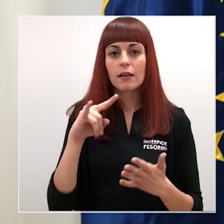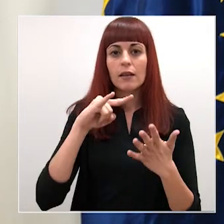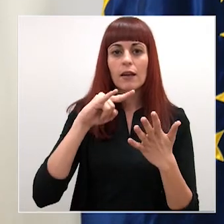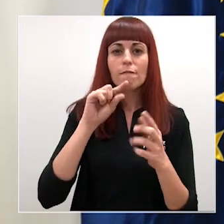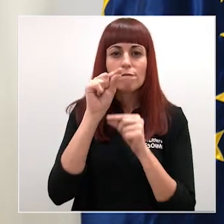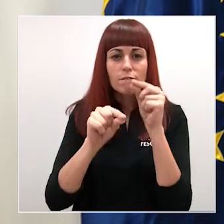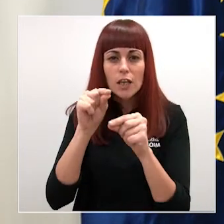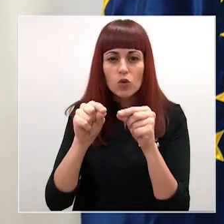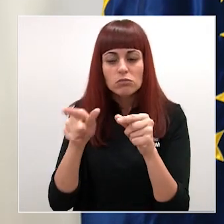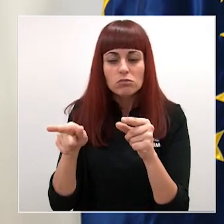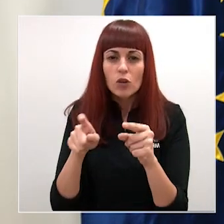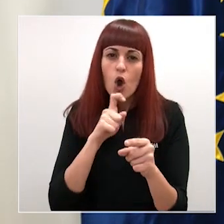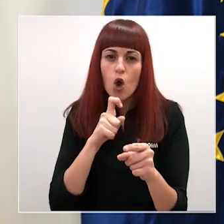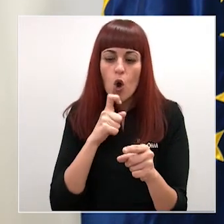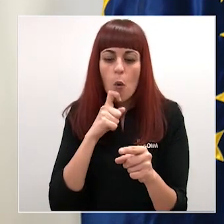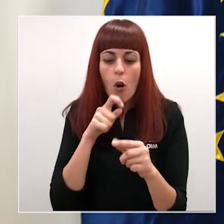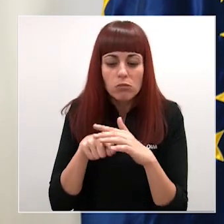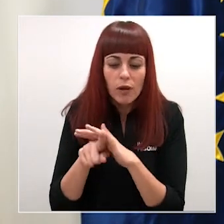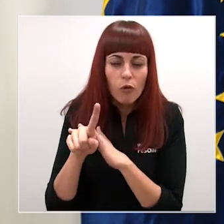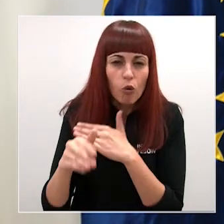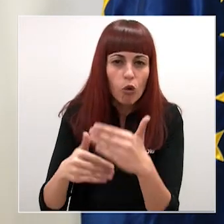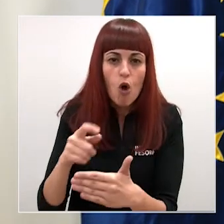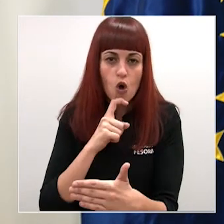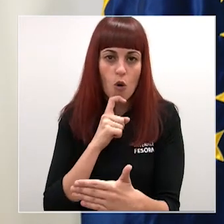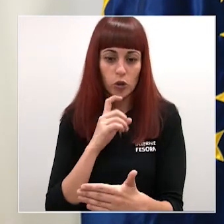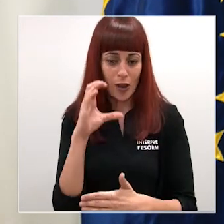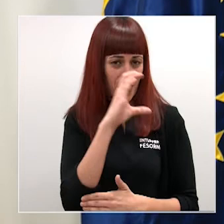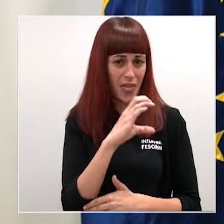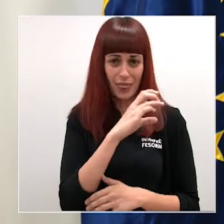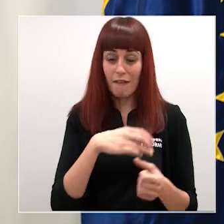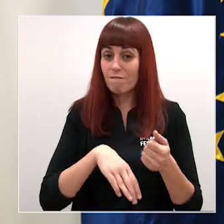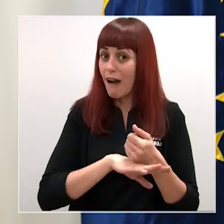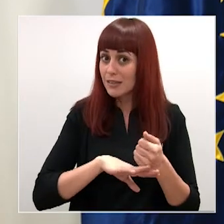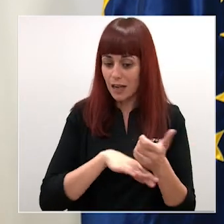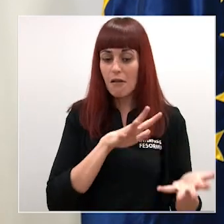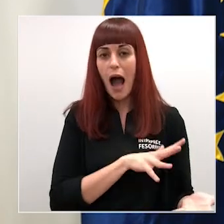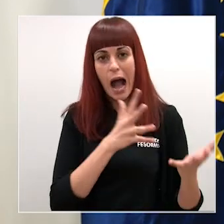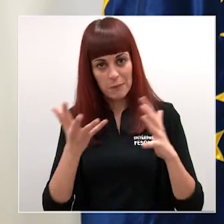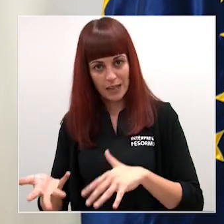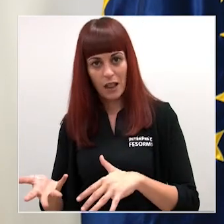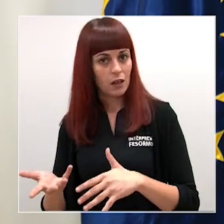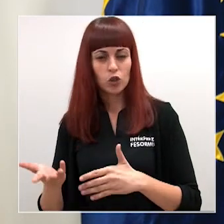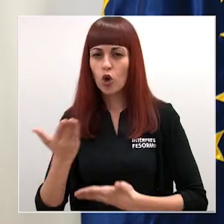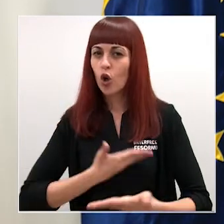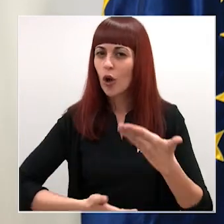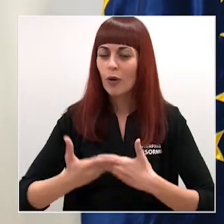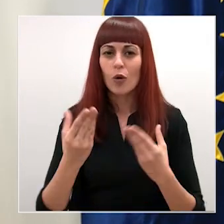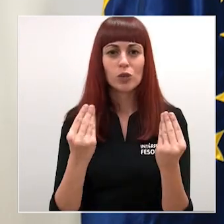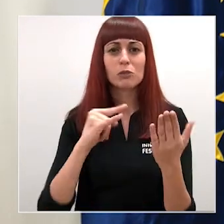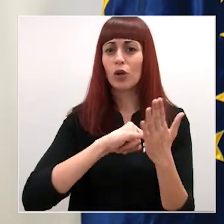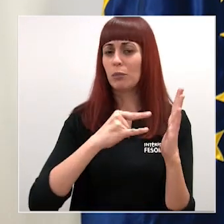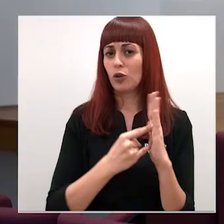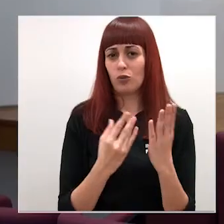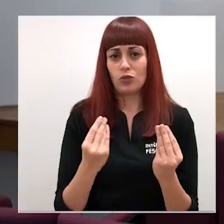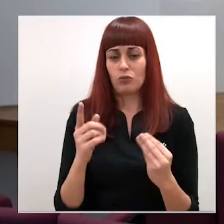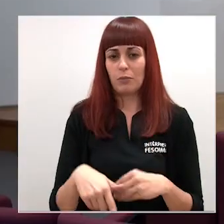virus para poder avanzar en tratamiento entonces bueno desde ciencia aplicada hasta ciencia básica muchísima colaboración y proyectos de los más dispares